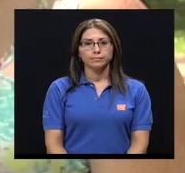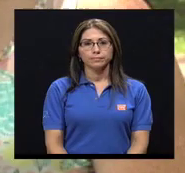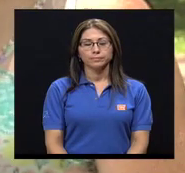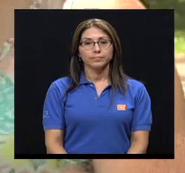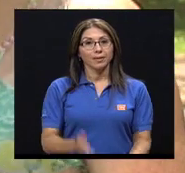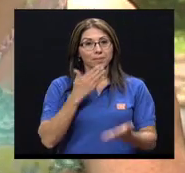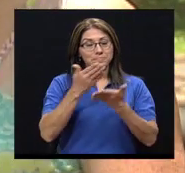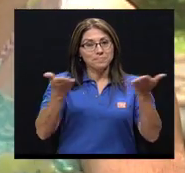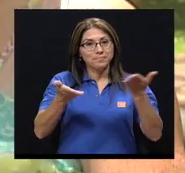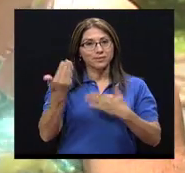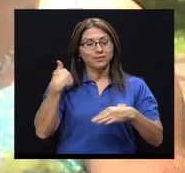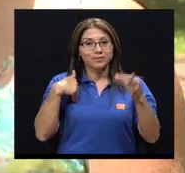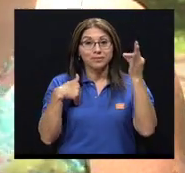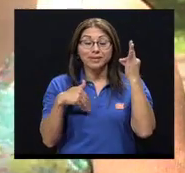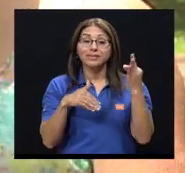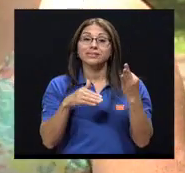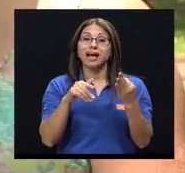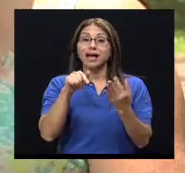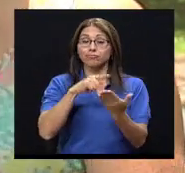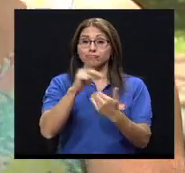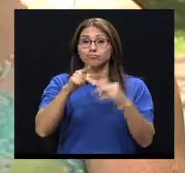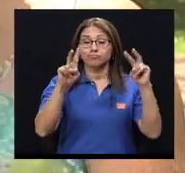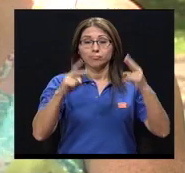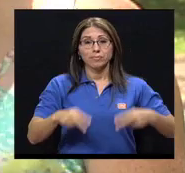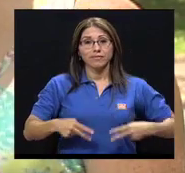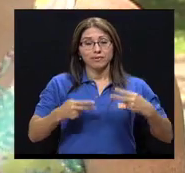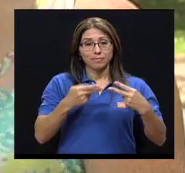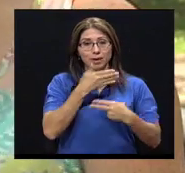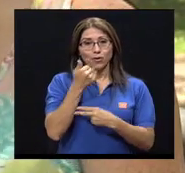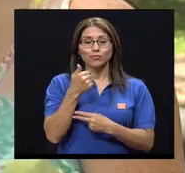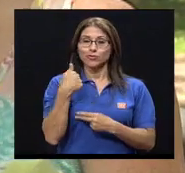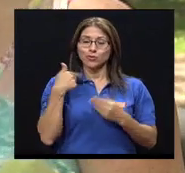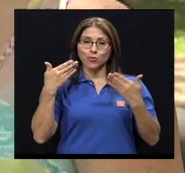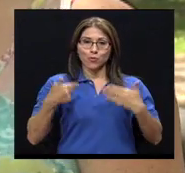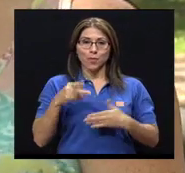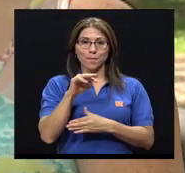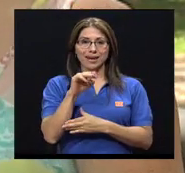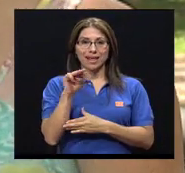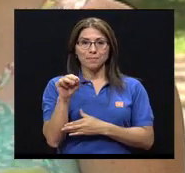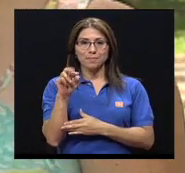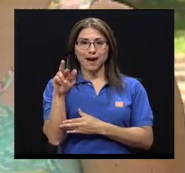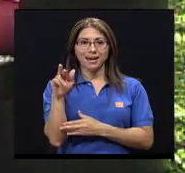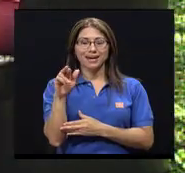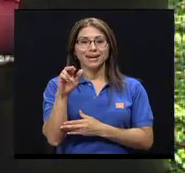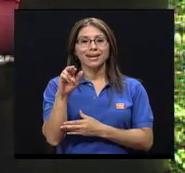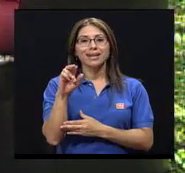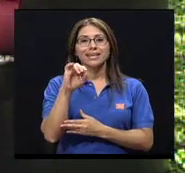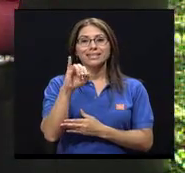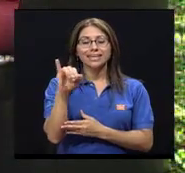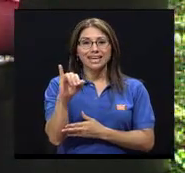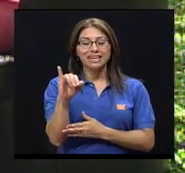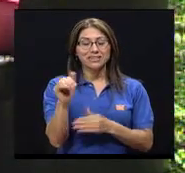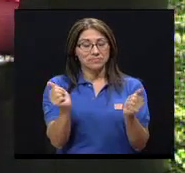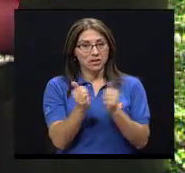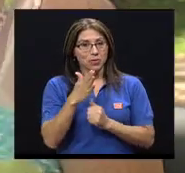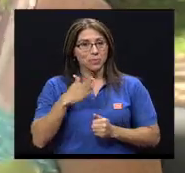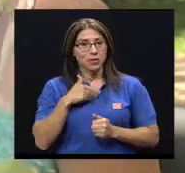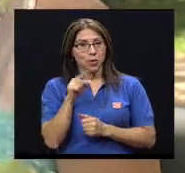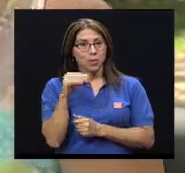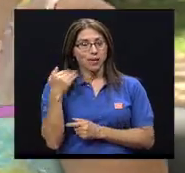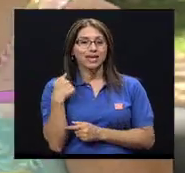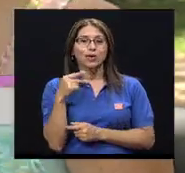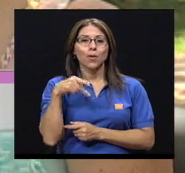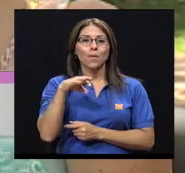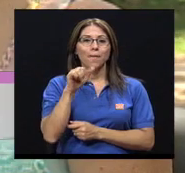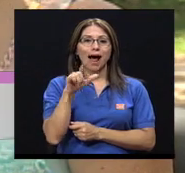Bienvenidos Bienvenidos a Vivir Mejor, soy María del Maris Aguirre y junto a mí está mi compañero, Pablo Montero. Y bueno,